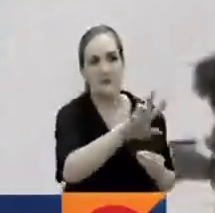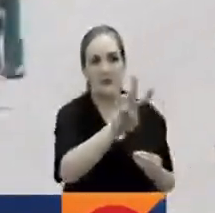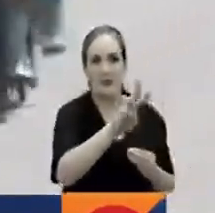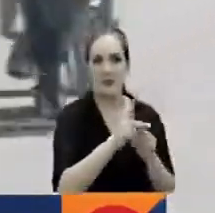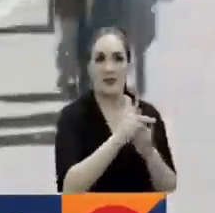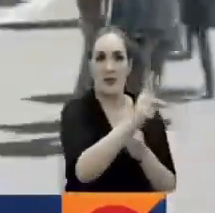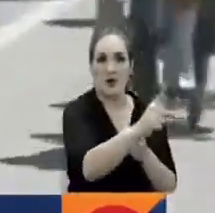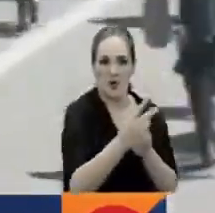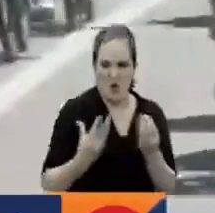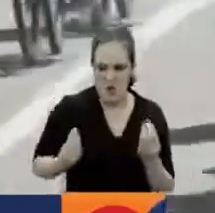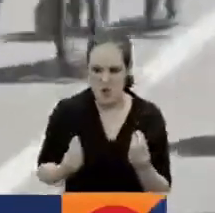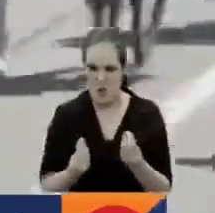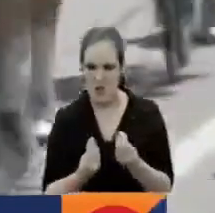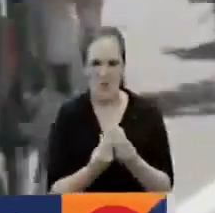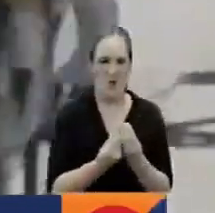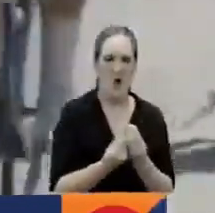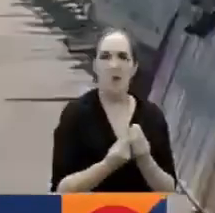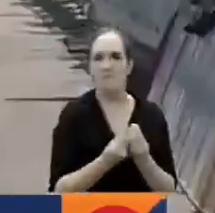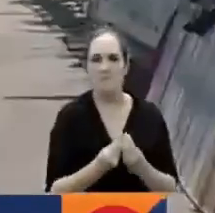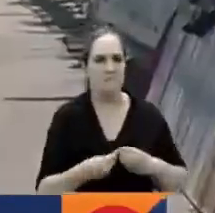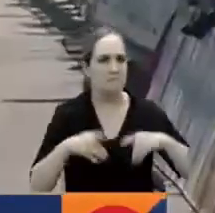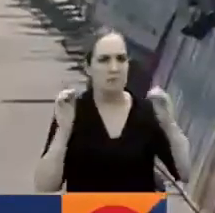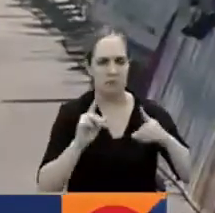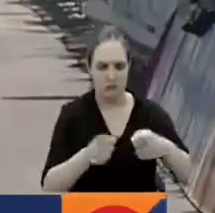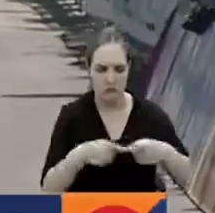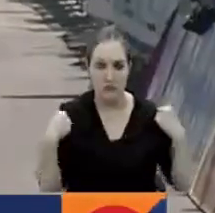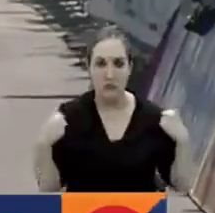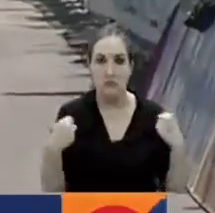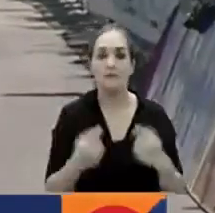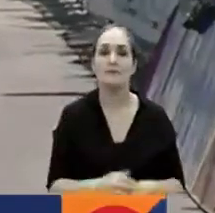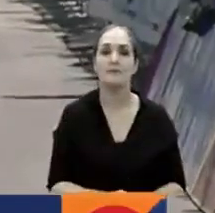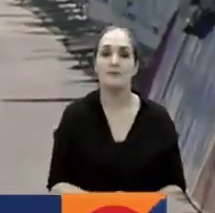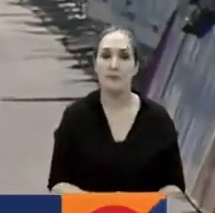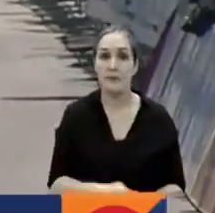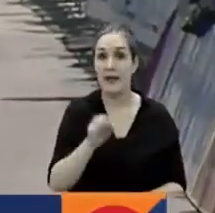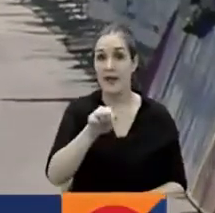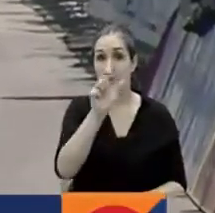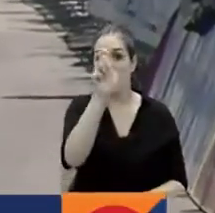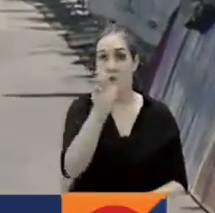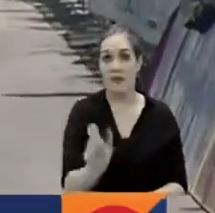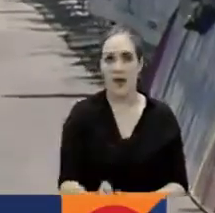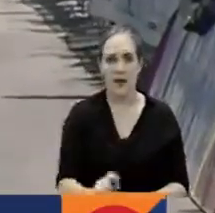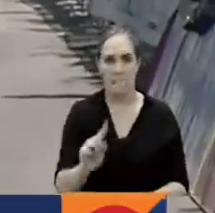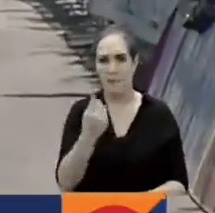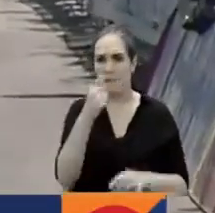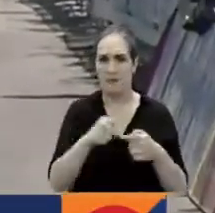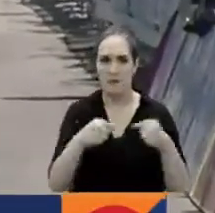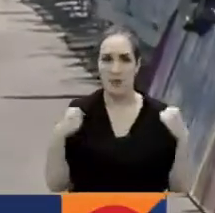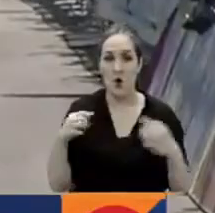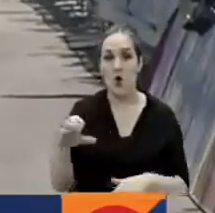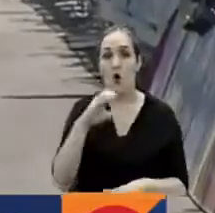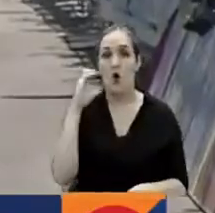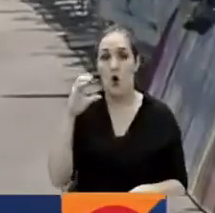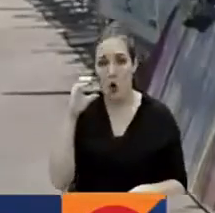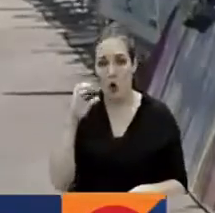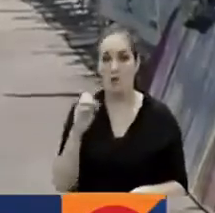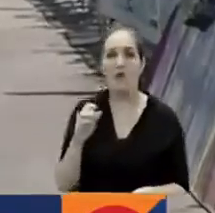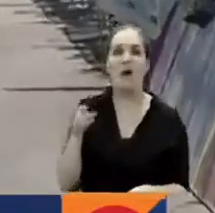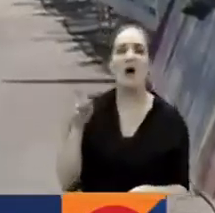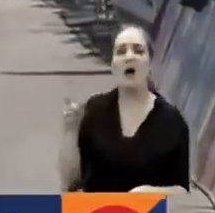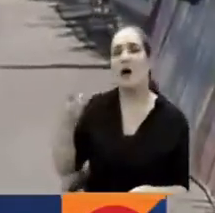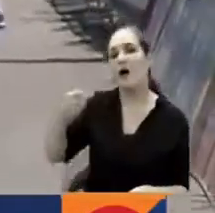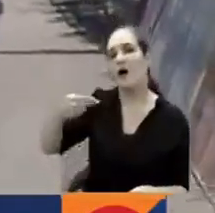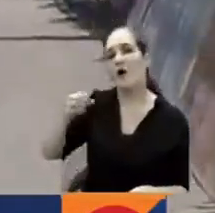a los atrevidos y definió la competencia en el último embalaje en el que el italiano cruzó primero por la meta y el colombiano Horsch entró